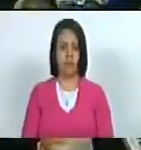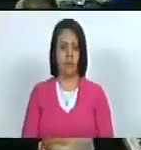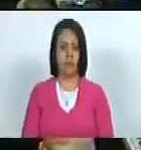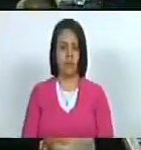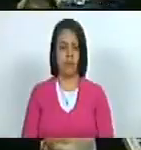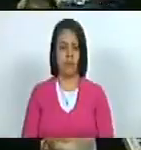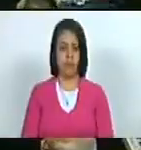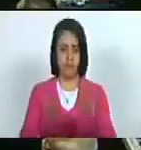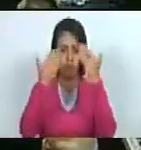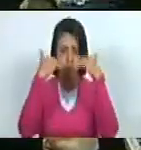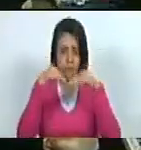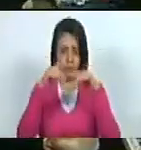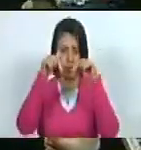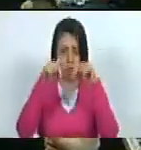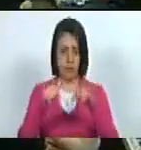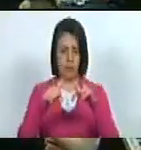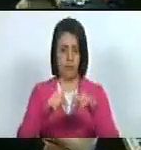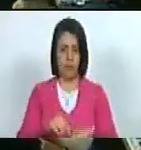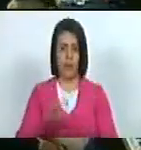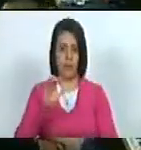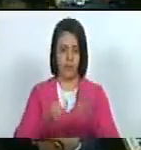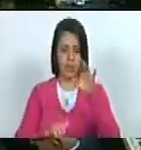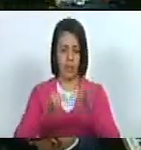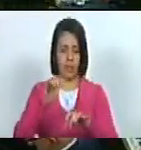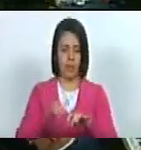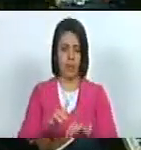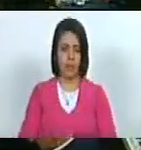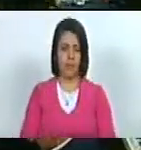Siguiente punto del orden del día Ciudadana Secretaria